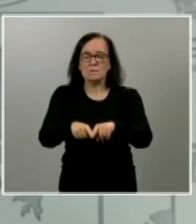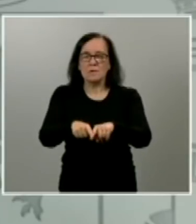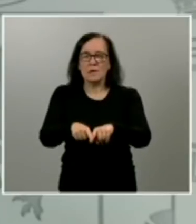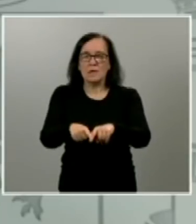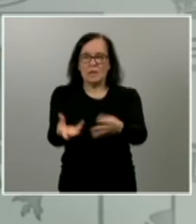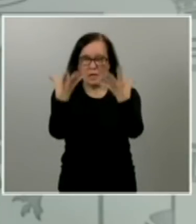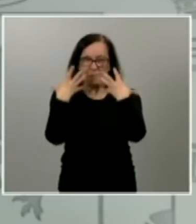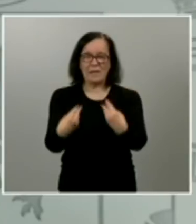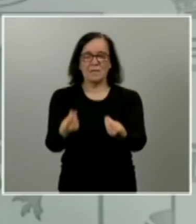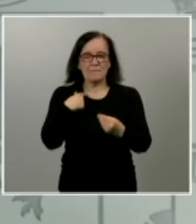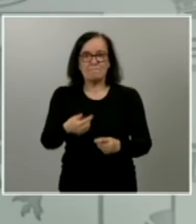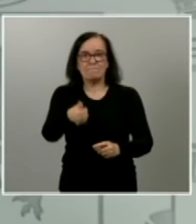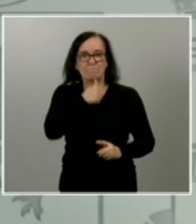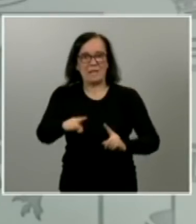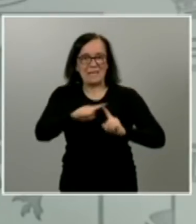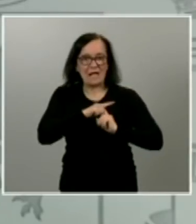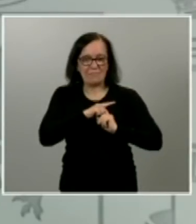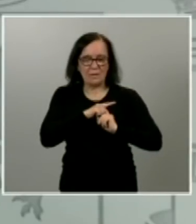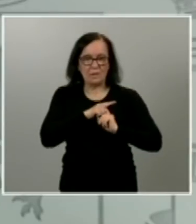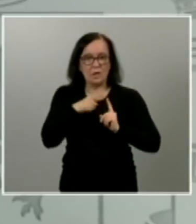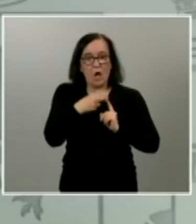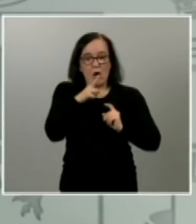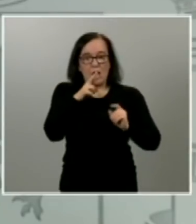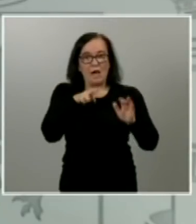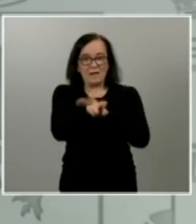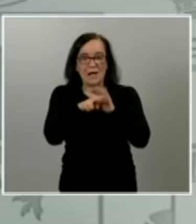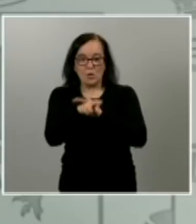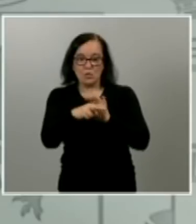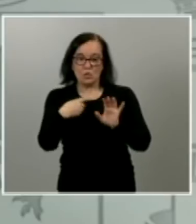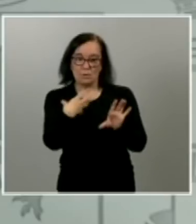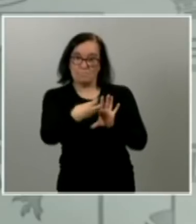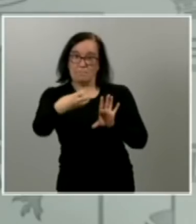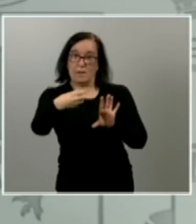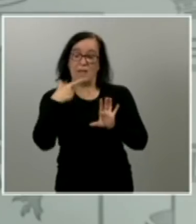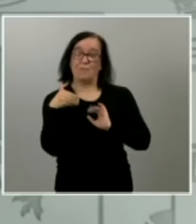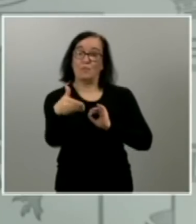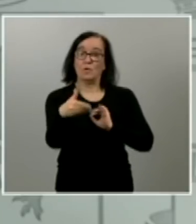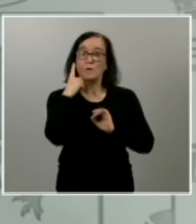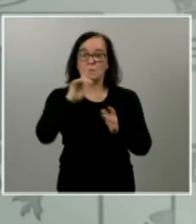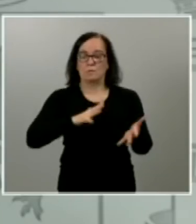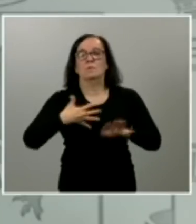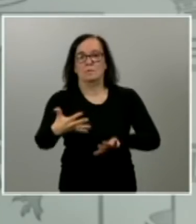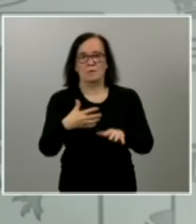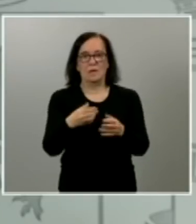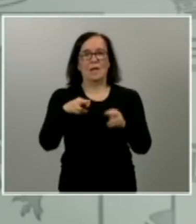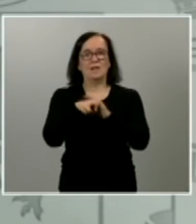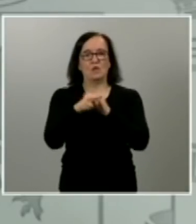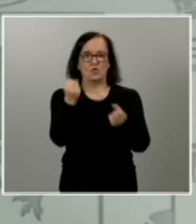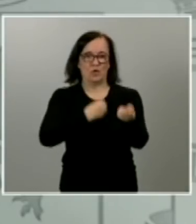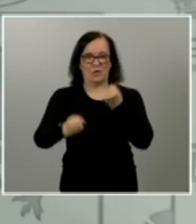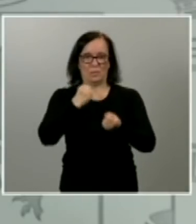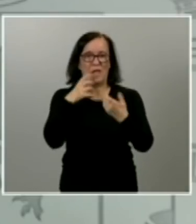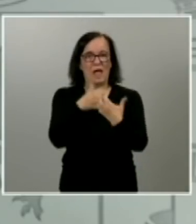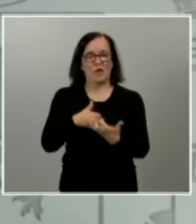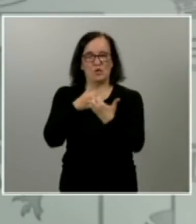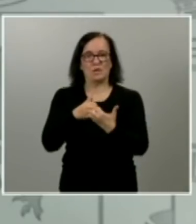sacrificio de trayendo recursos que ellos necesitarán en un futuro si también volcamos recursos económicos para esa lucha que es la lucha